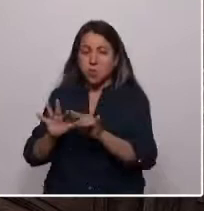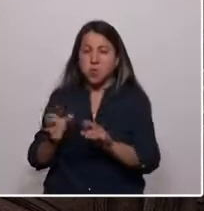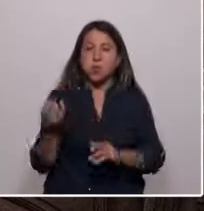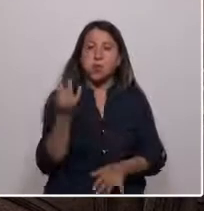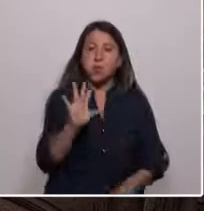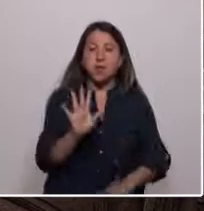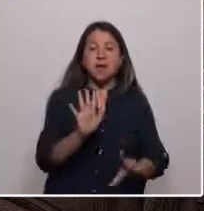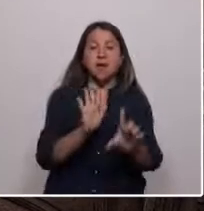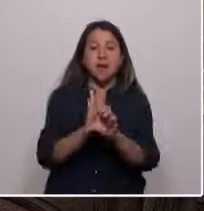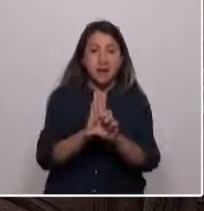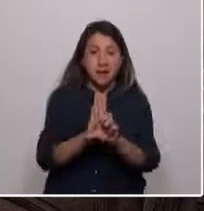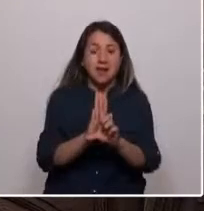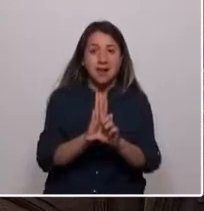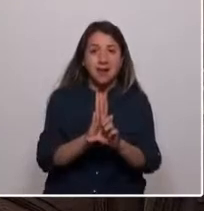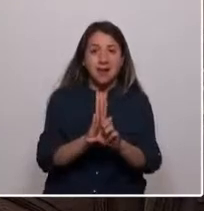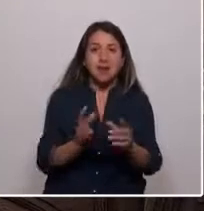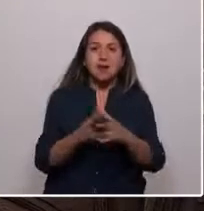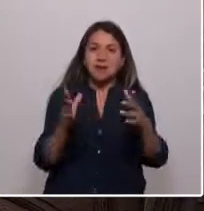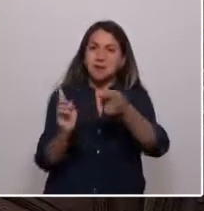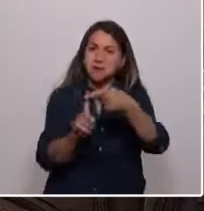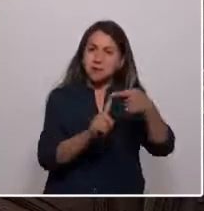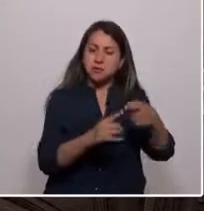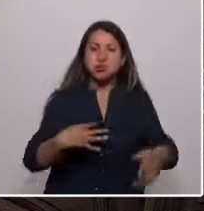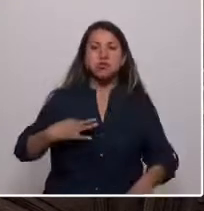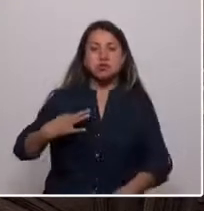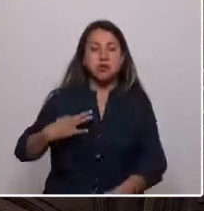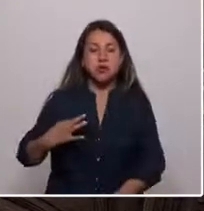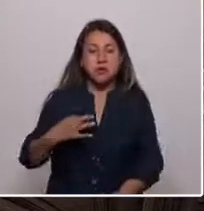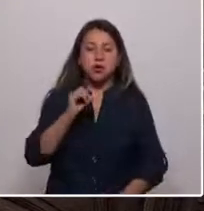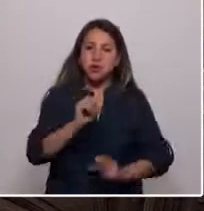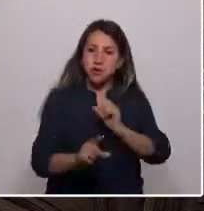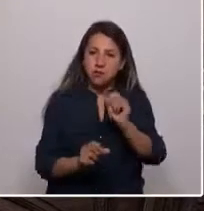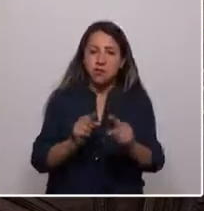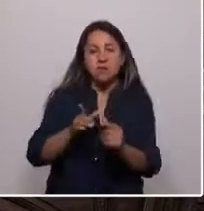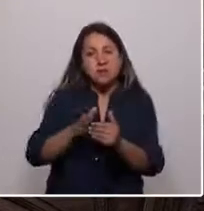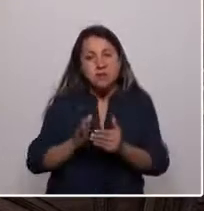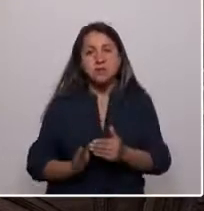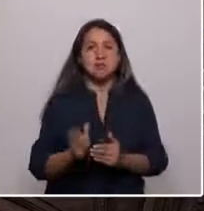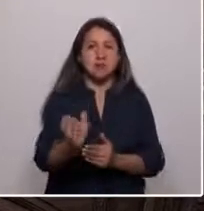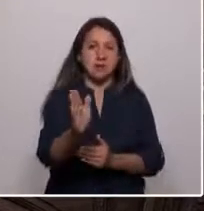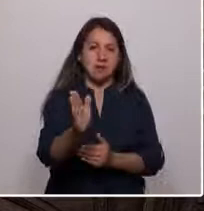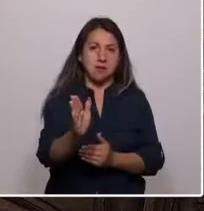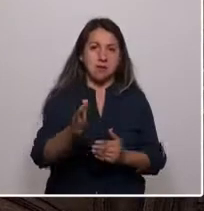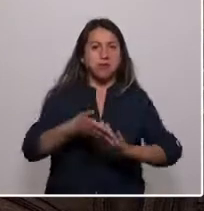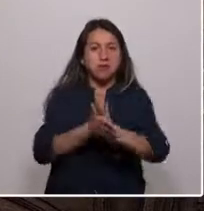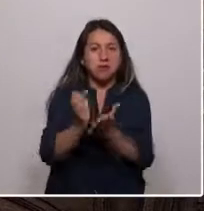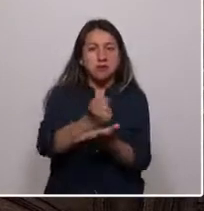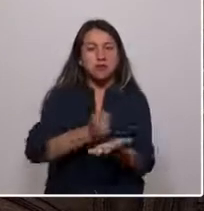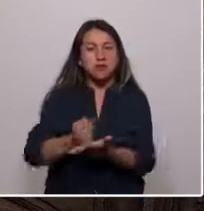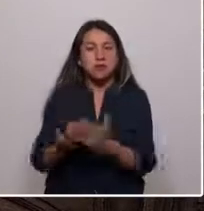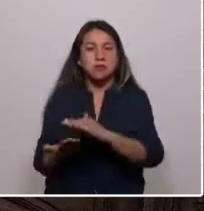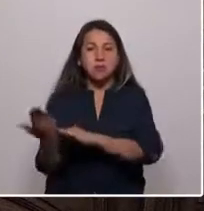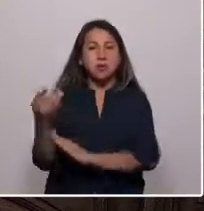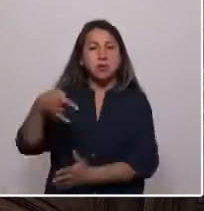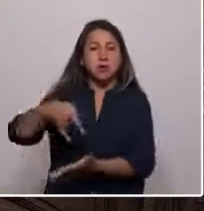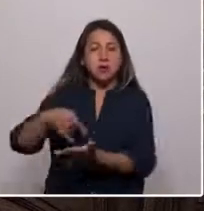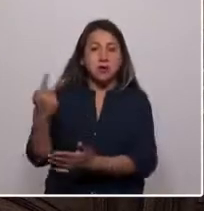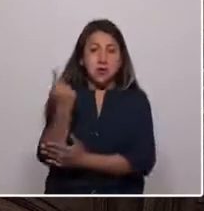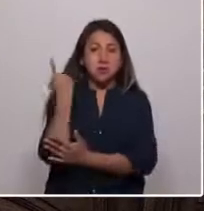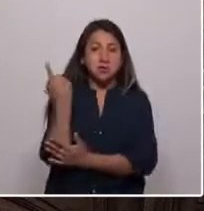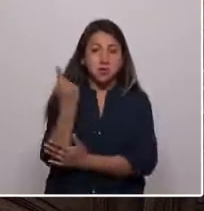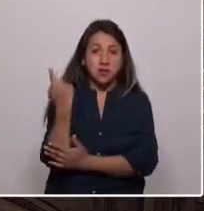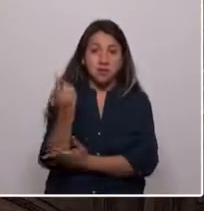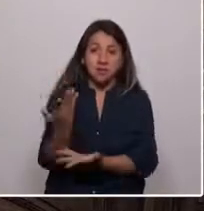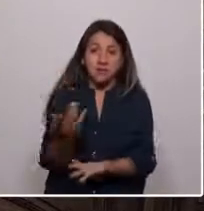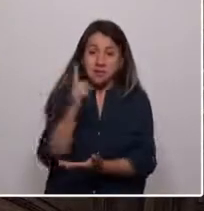de una ley con gran participación ciudadana. Lo defendimos y seguimos en toda la tramitación en el Congreso Nacional y